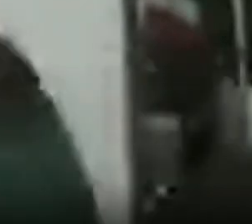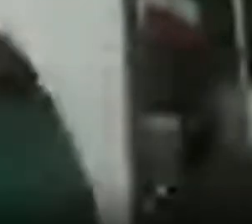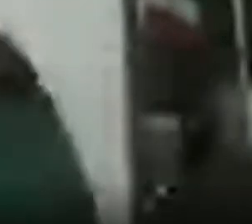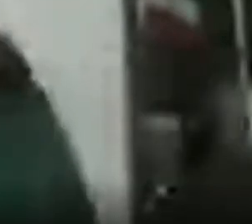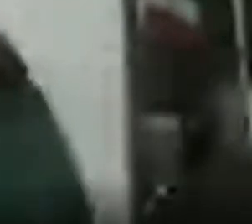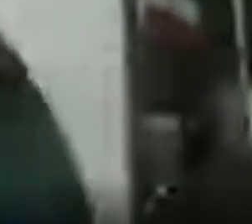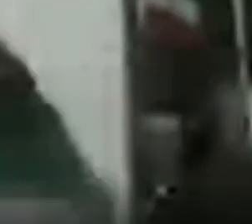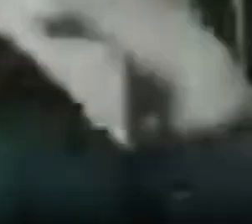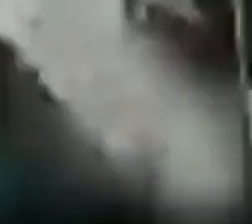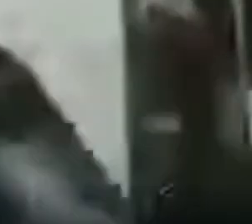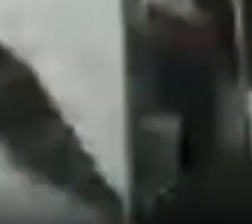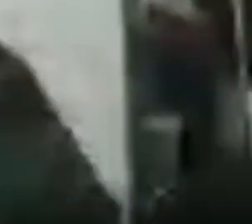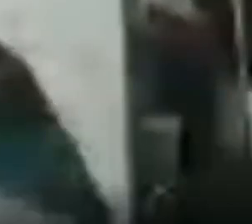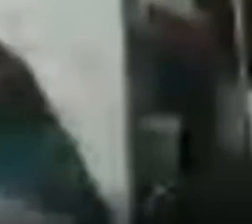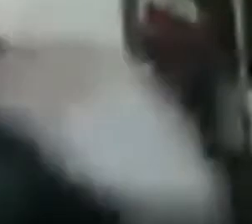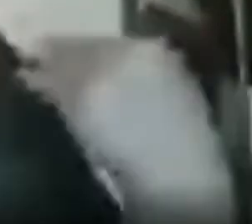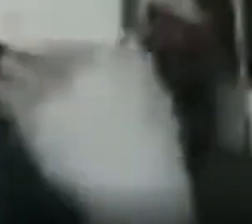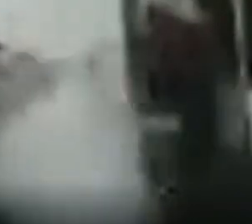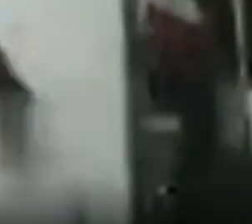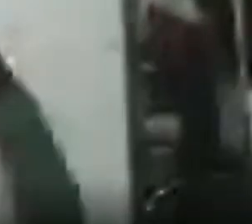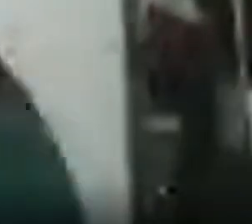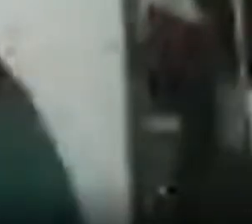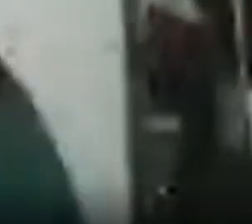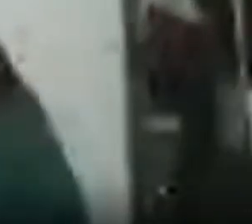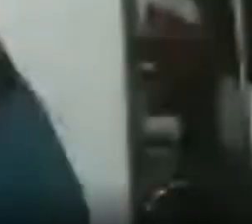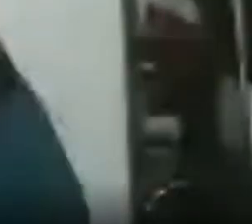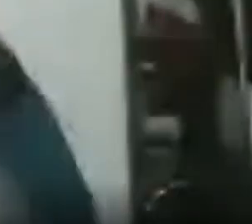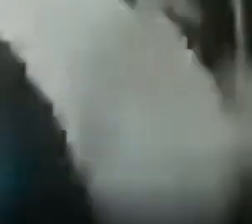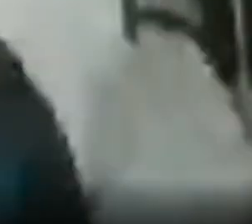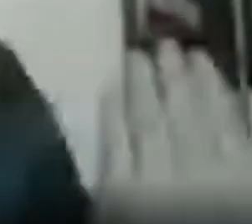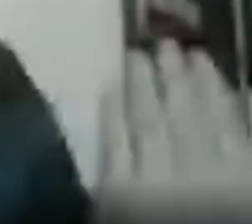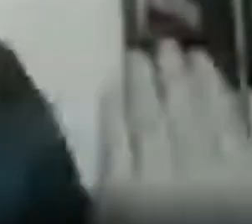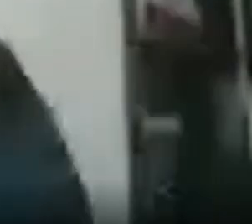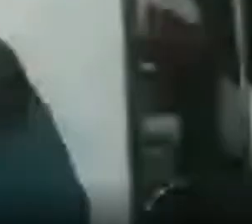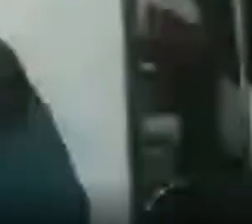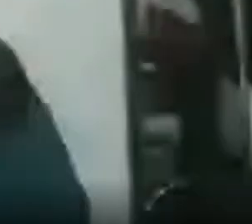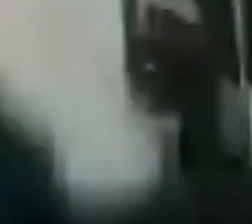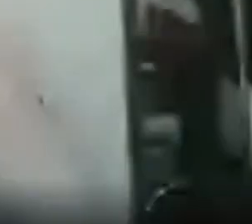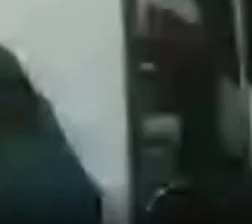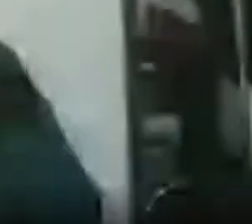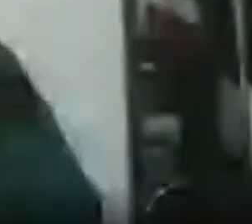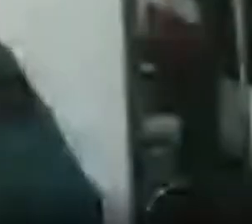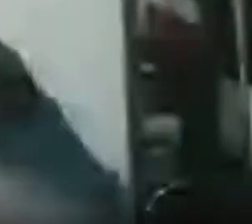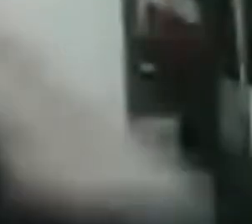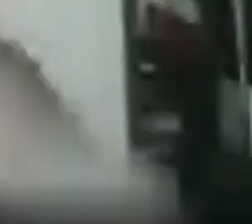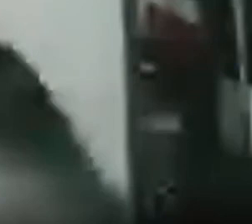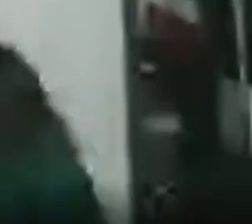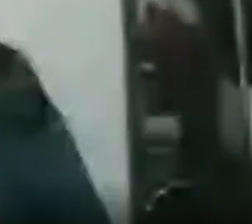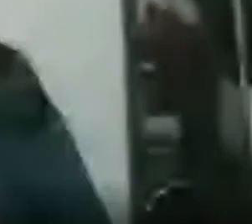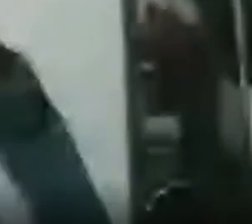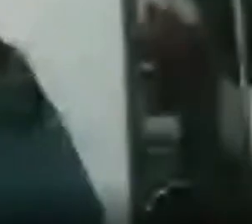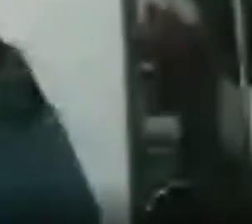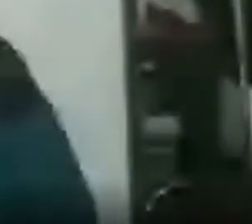el incluyeme soy capaz de la dirección de promoción y desarrollo de Conadis de verdad que está sumamente